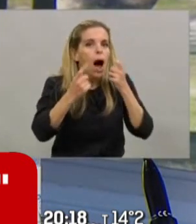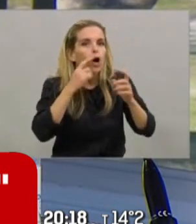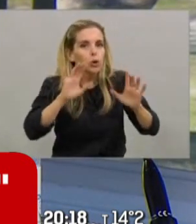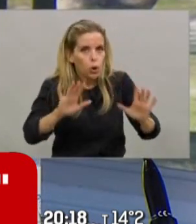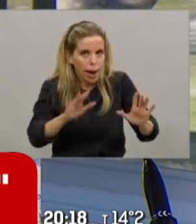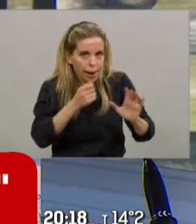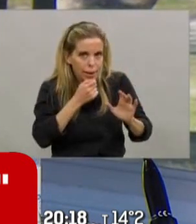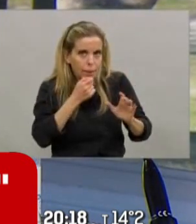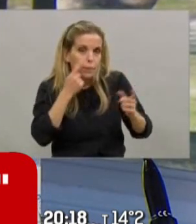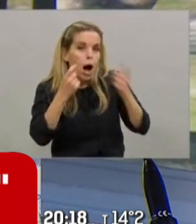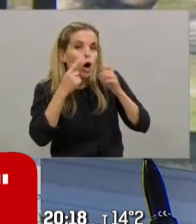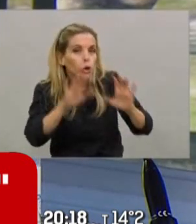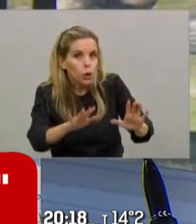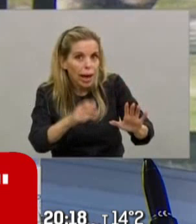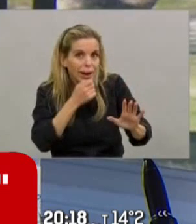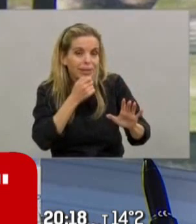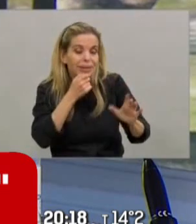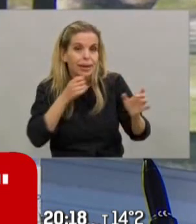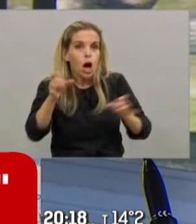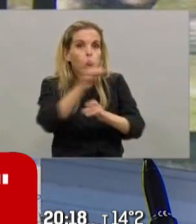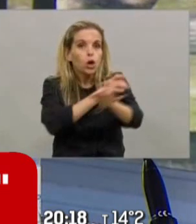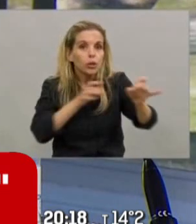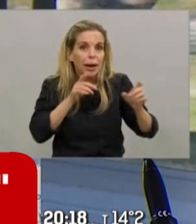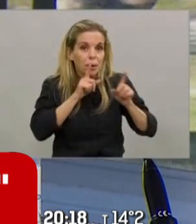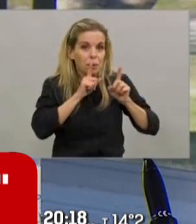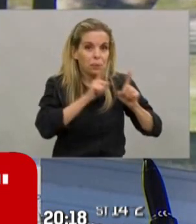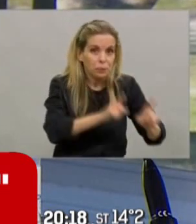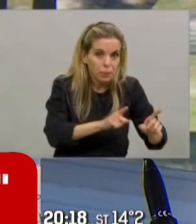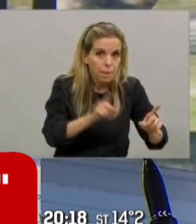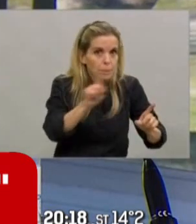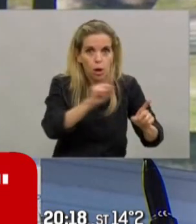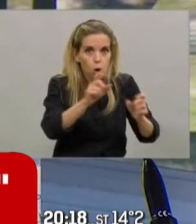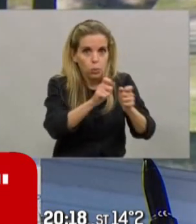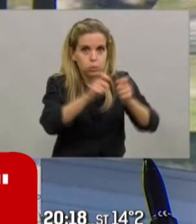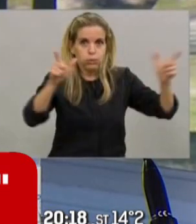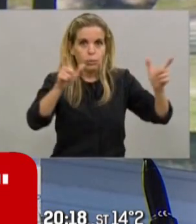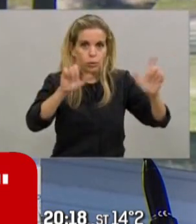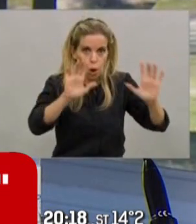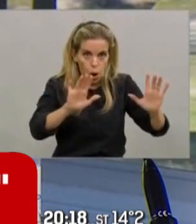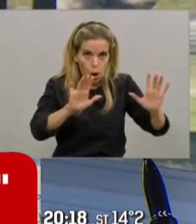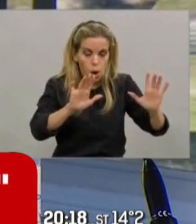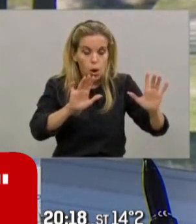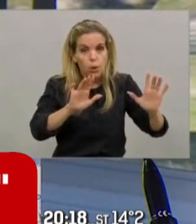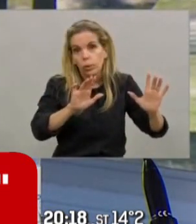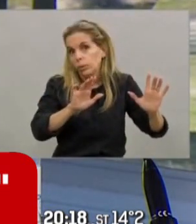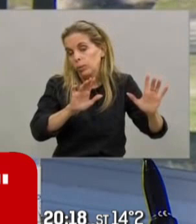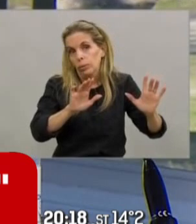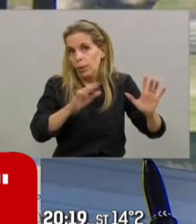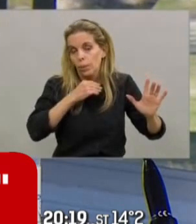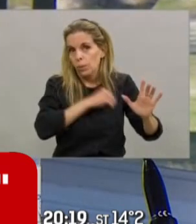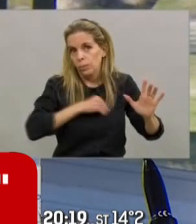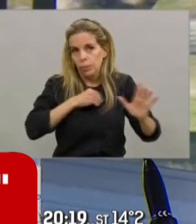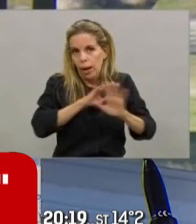la medida de que no vuelvan a aumentar los contagios, de que no vuelvan a utilizarse demasiado las camas porque si no lo vamos a lamentar entre todos.